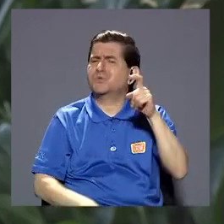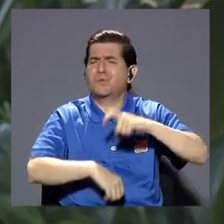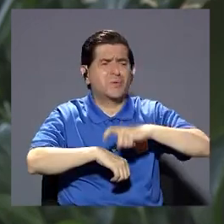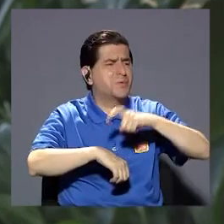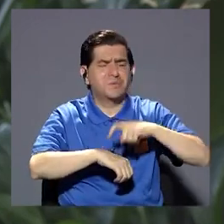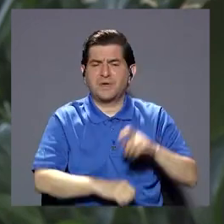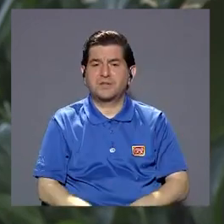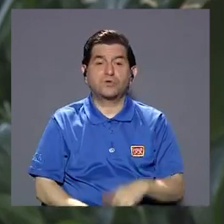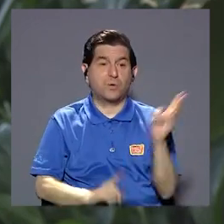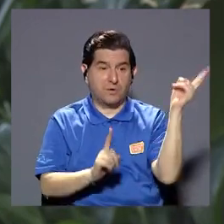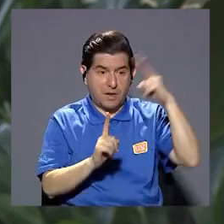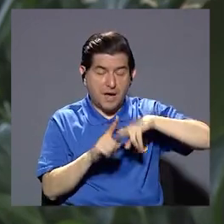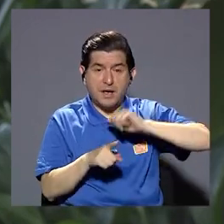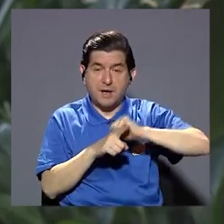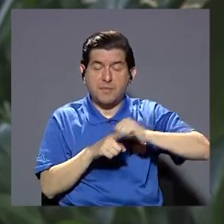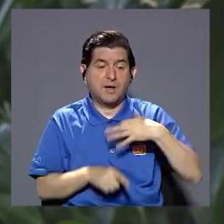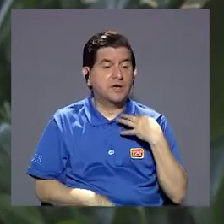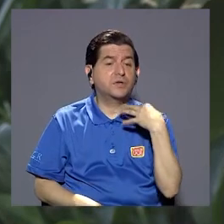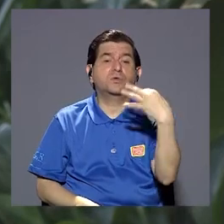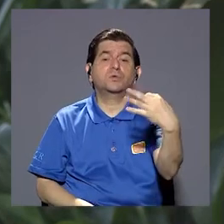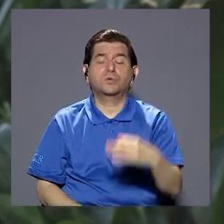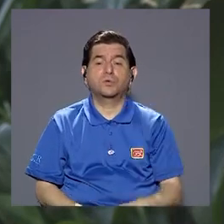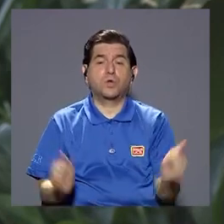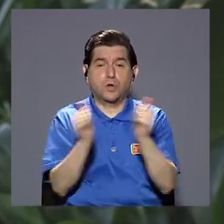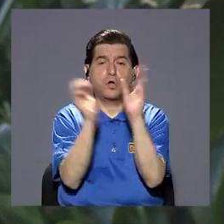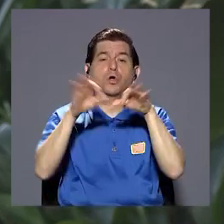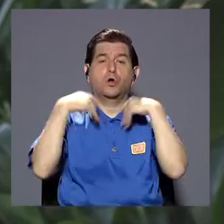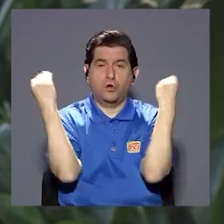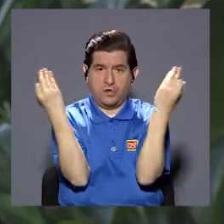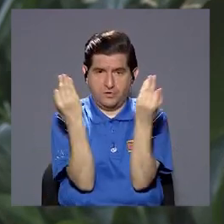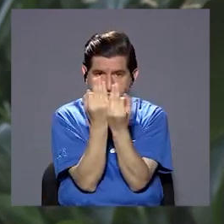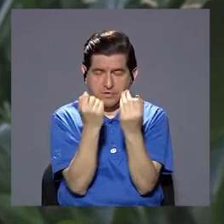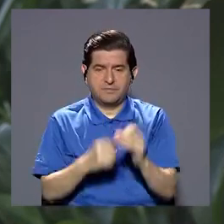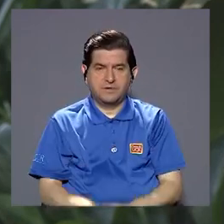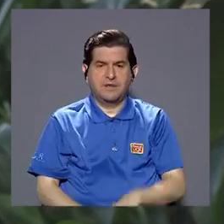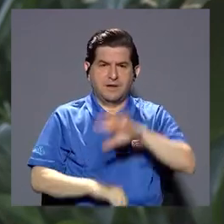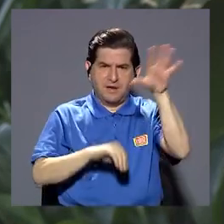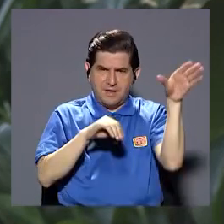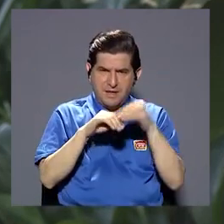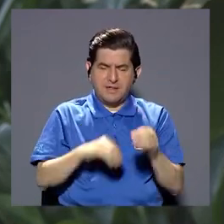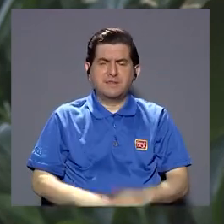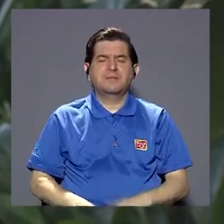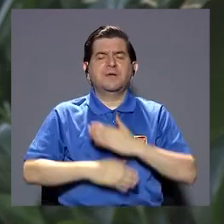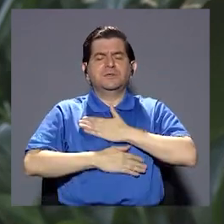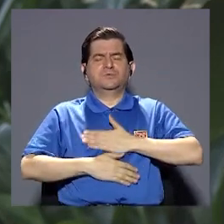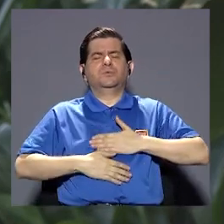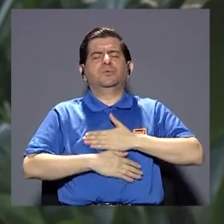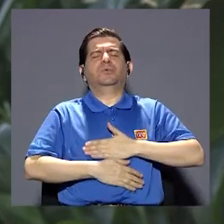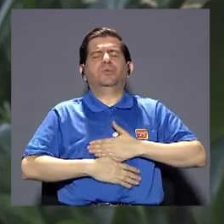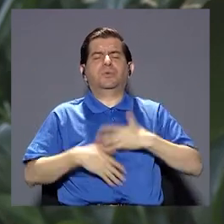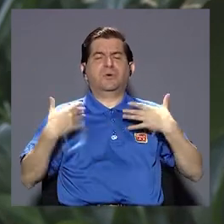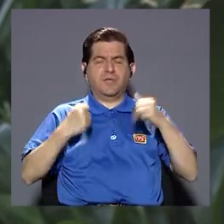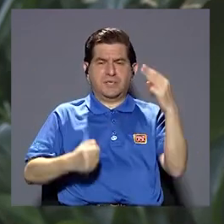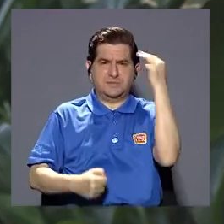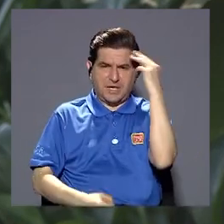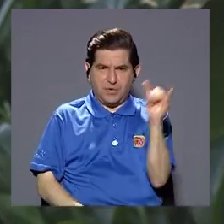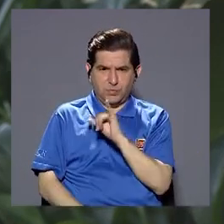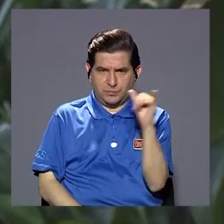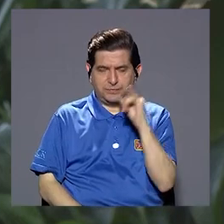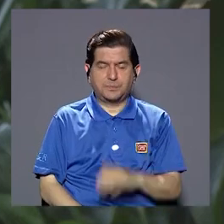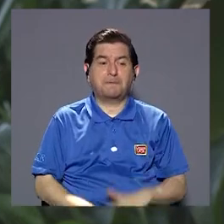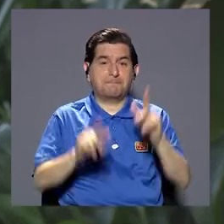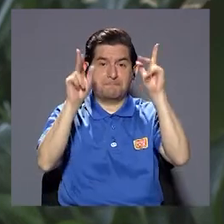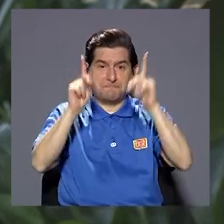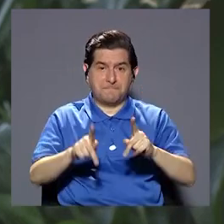reciban en el momento sino que las pongan en práctica en su diario vivir y con su familia y además son espacios de esparcimiento y de salud mental